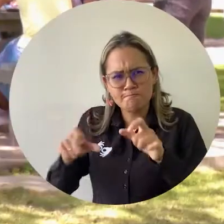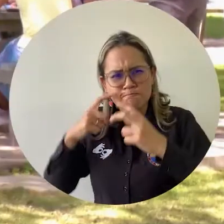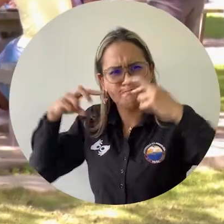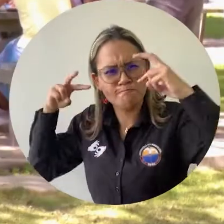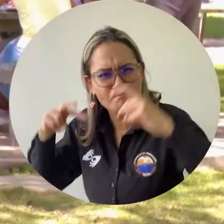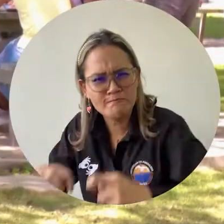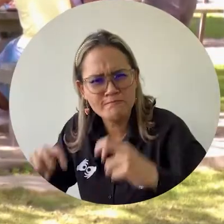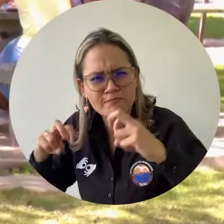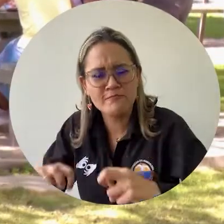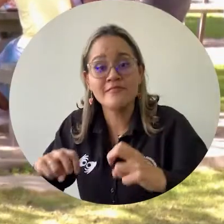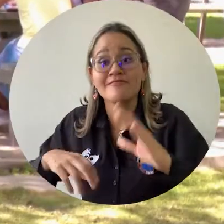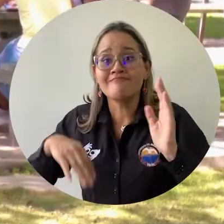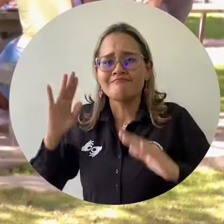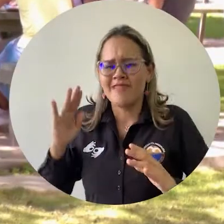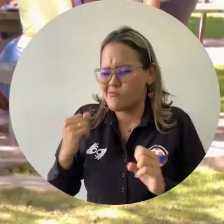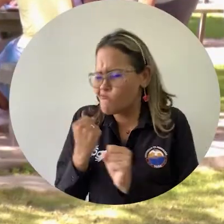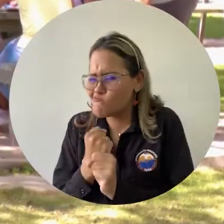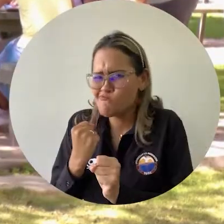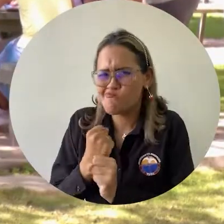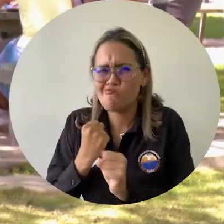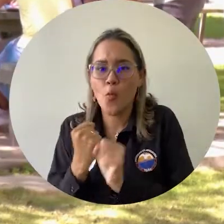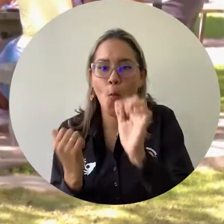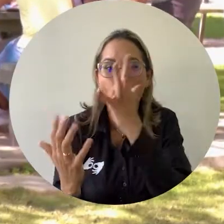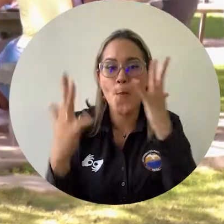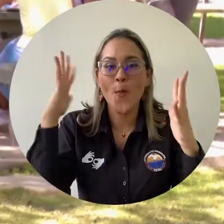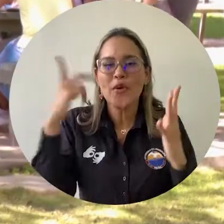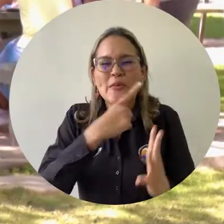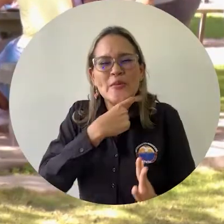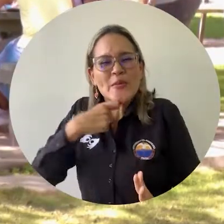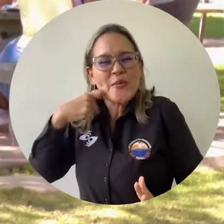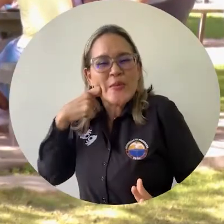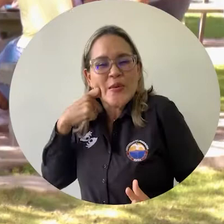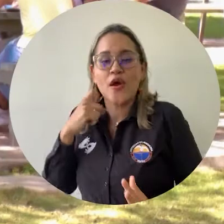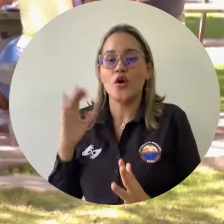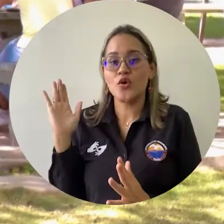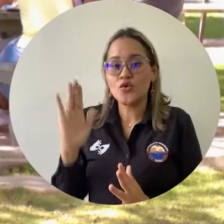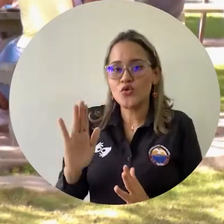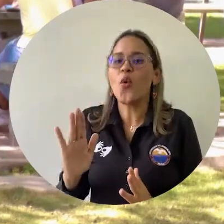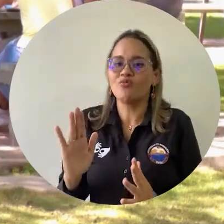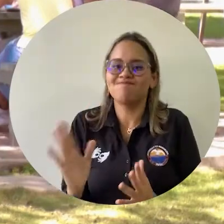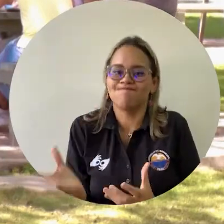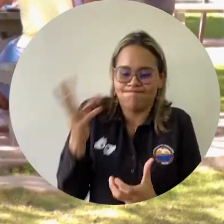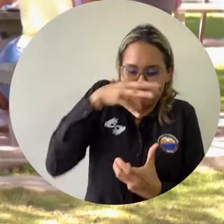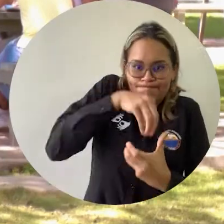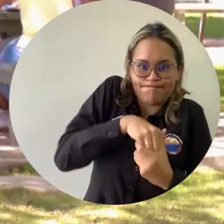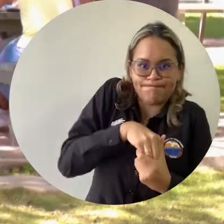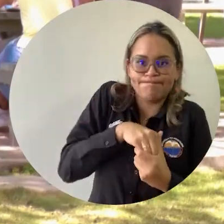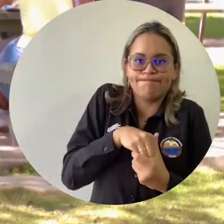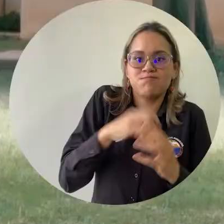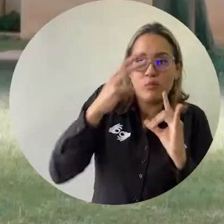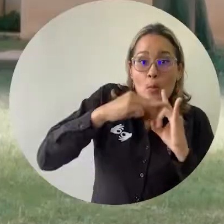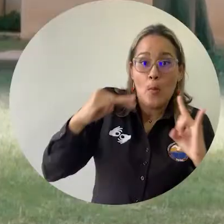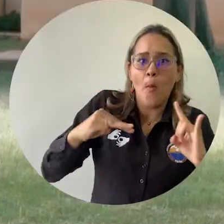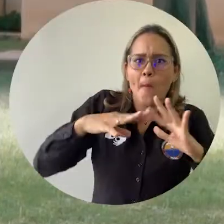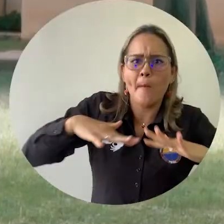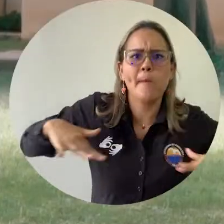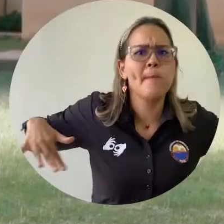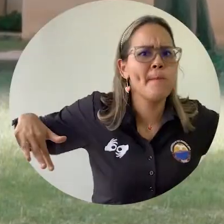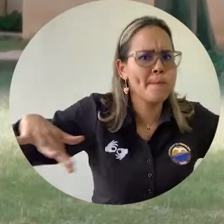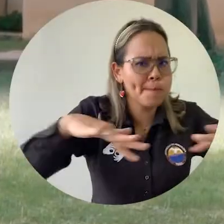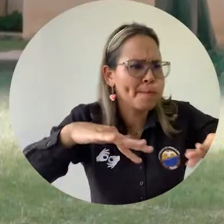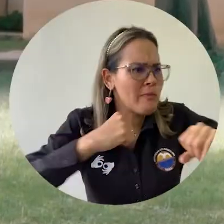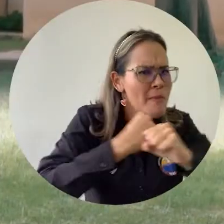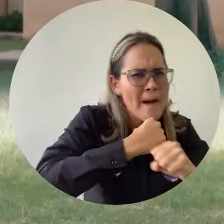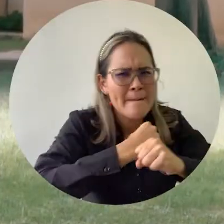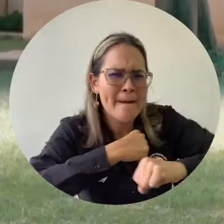Investigadores de Unimagdalena trabajan en la conservación del bosque seco tropical ubicado al interior de la institución. En este sentido,